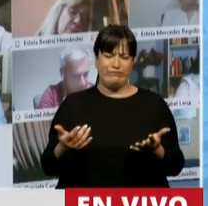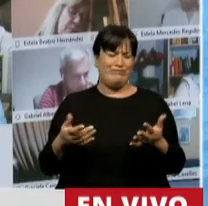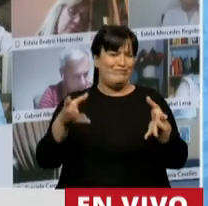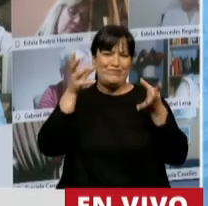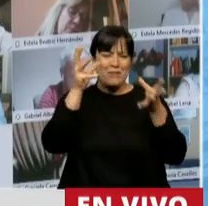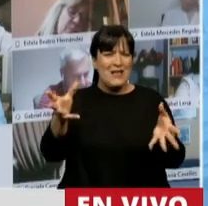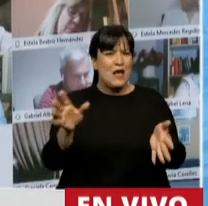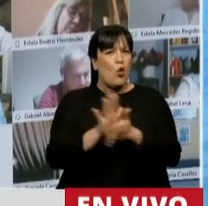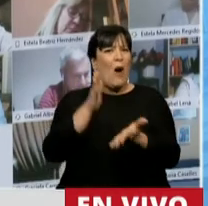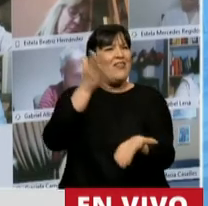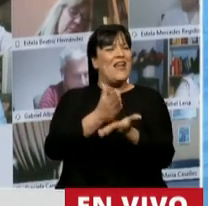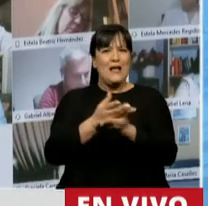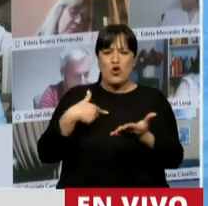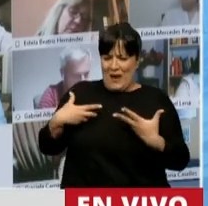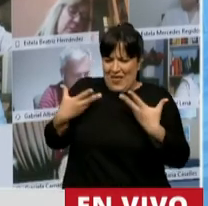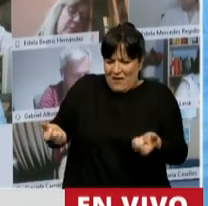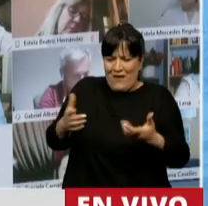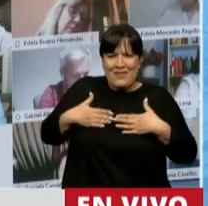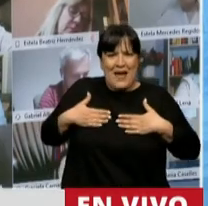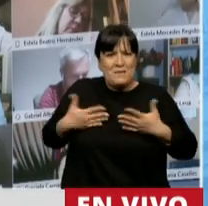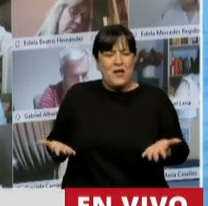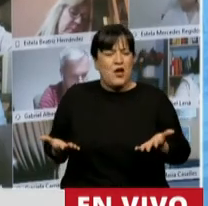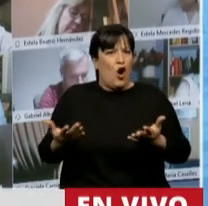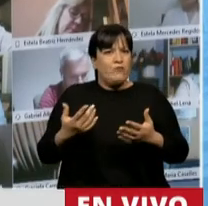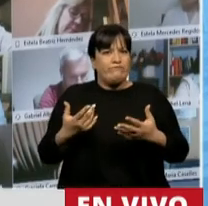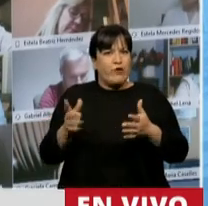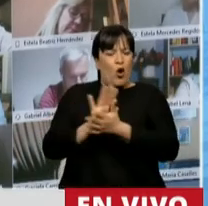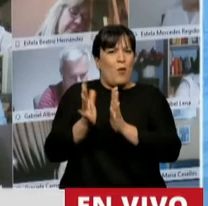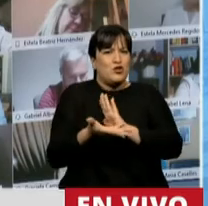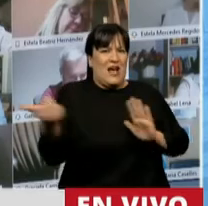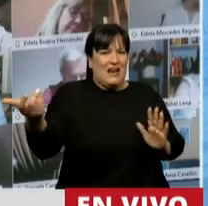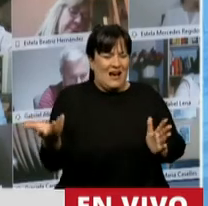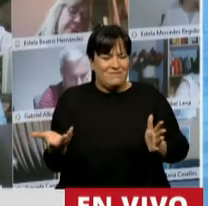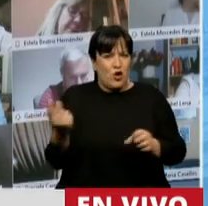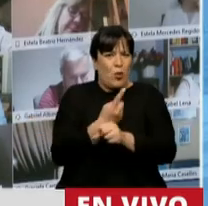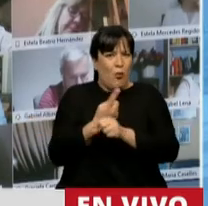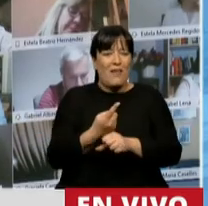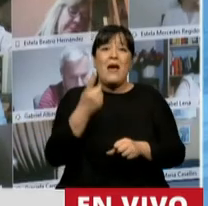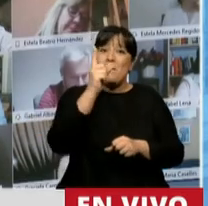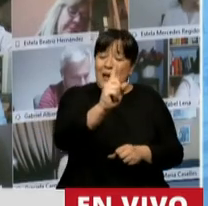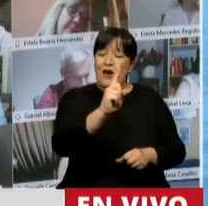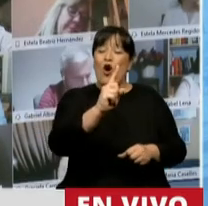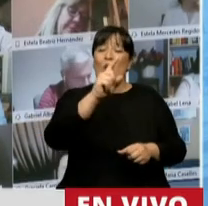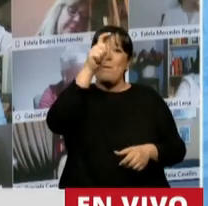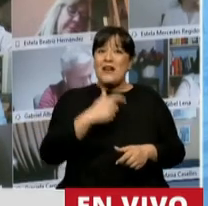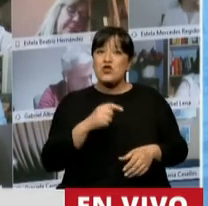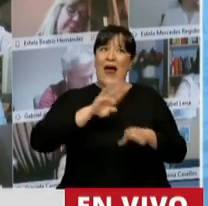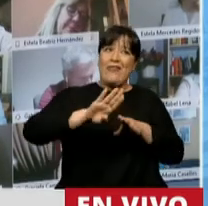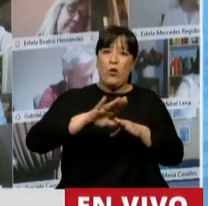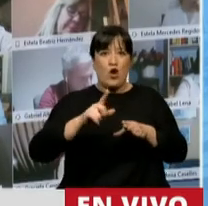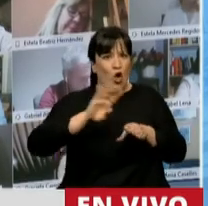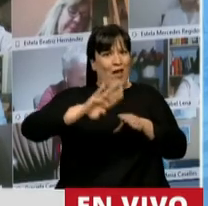Ejecuciones limitan el derecho de la defensa de aquella persona que está endeudada, perdón, que está sobreendeudada.